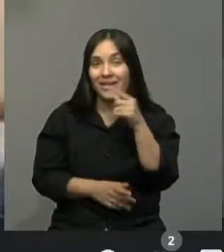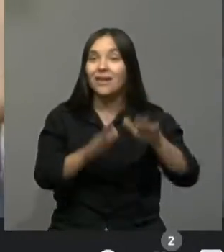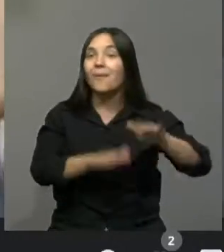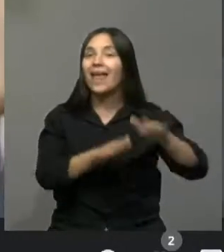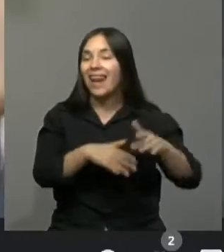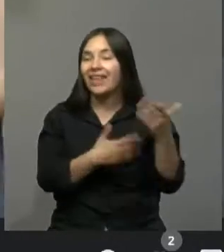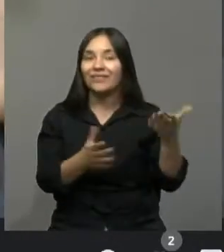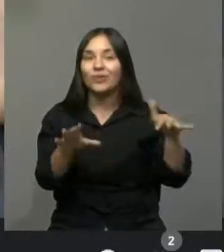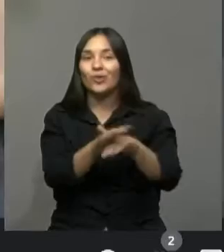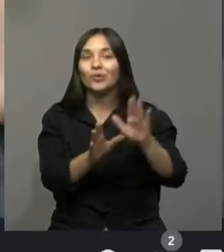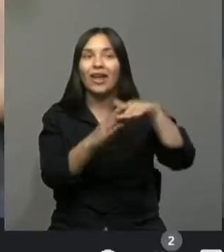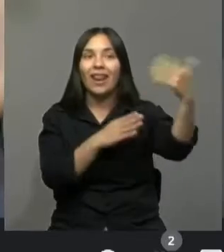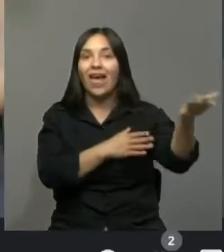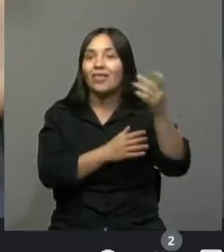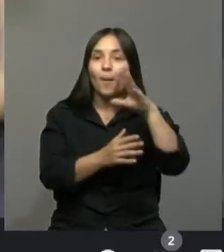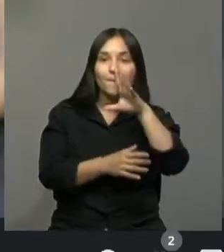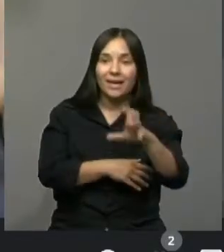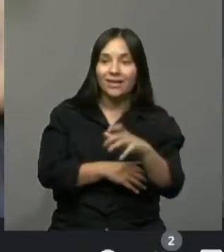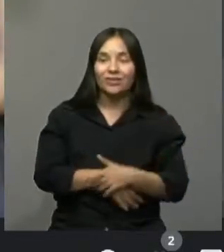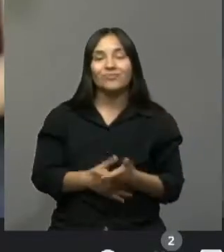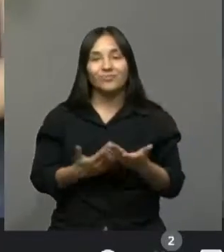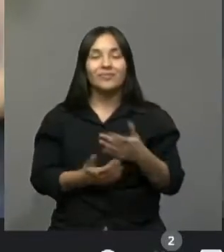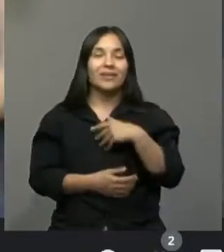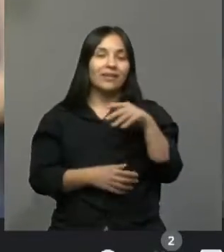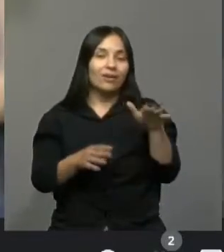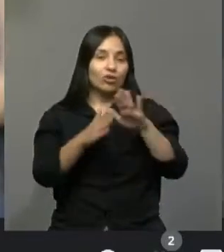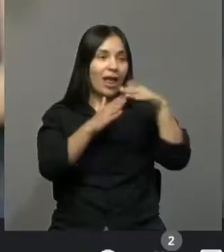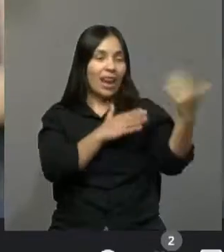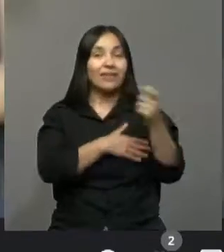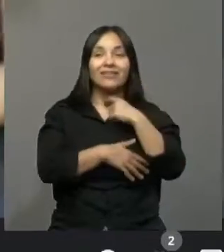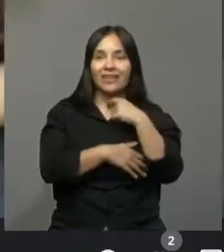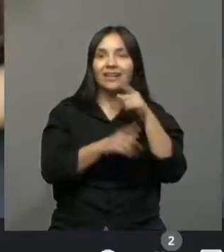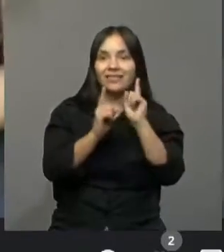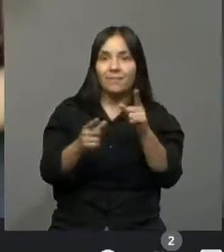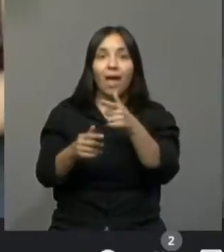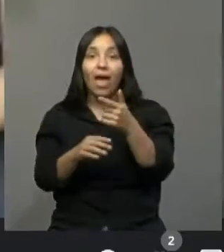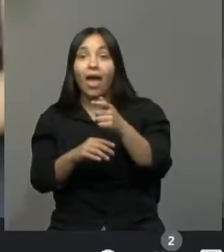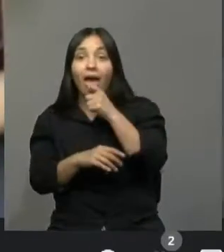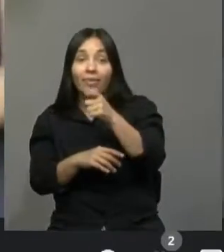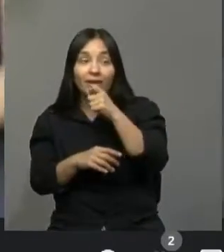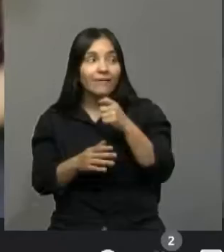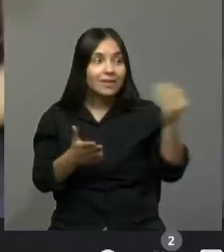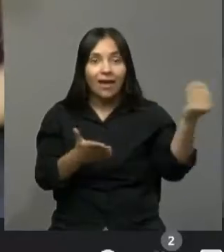Justo acá en el complejo que estamos quedando, el perro vecino quiere también ser parte de la De la noche. noche,